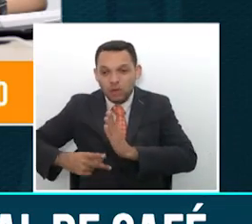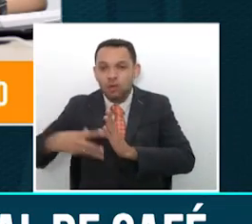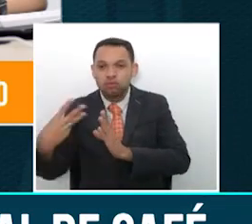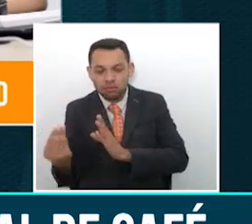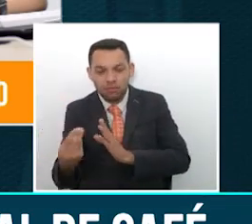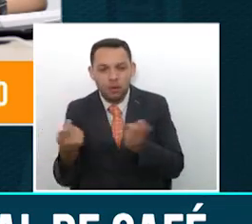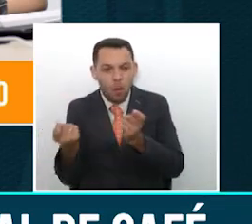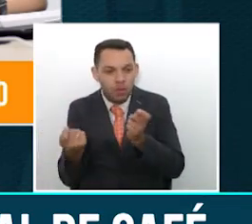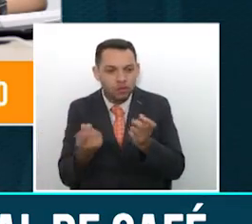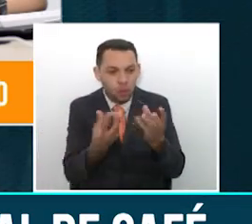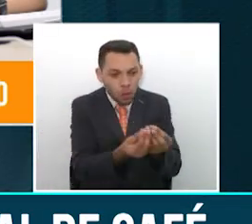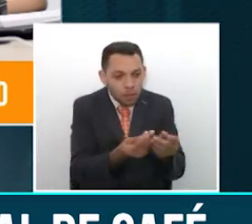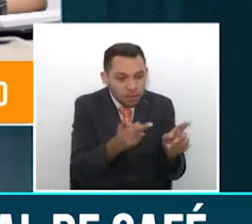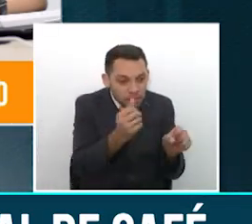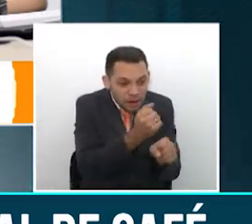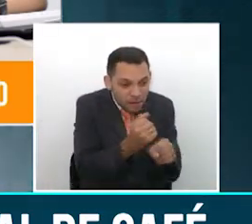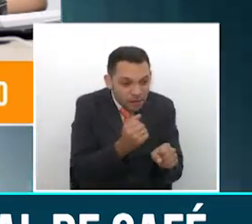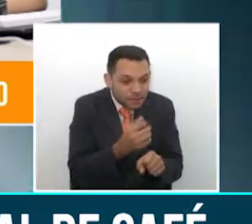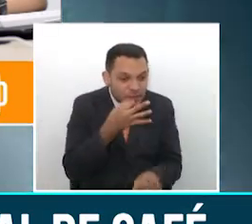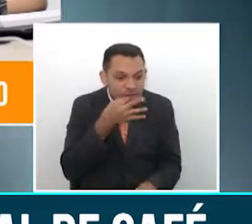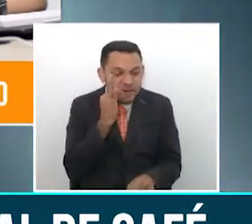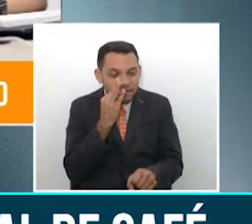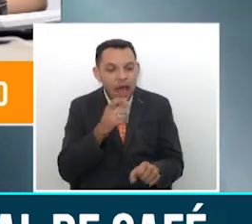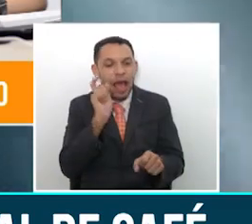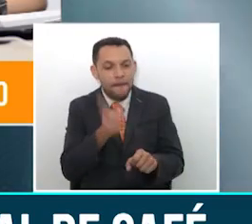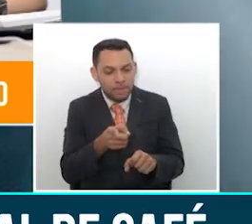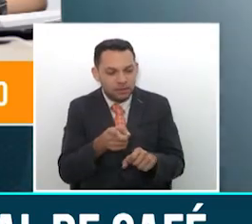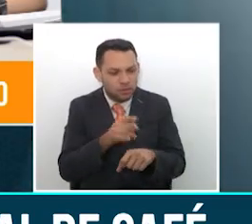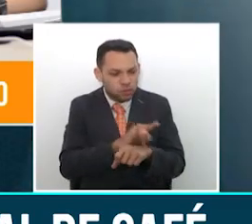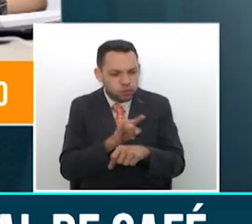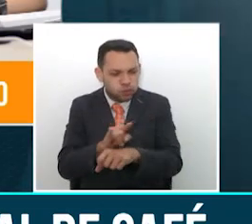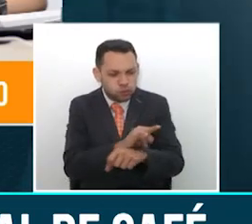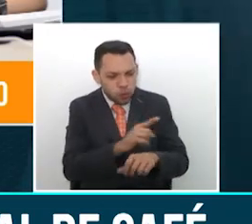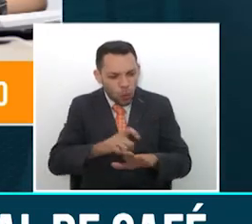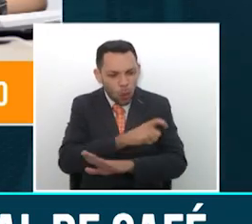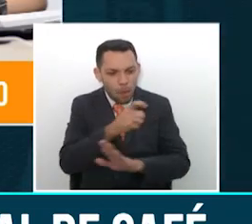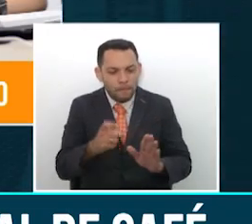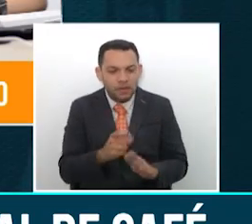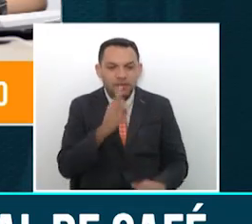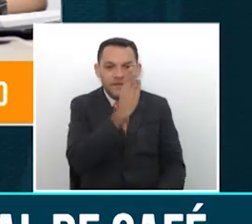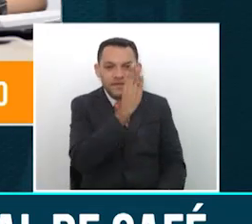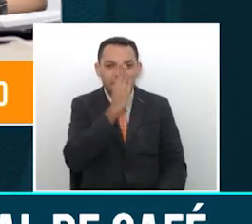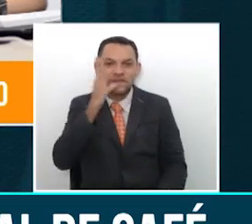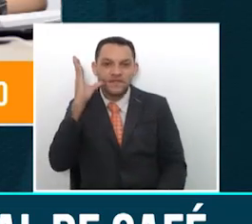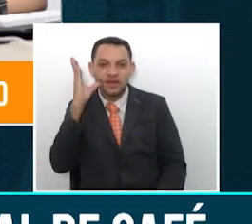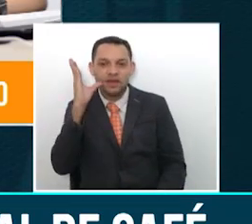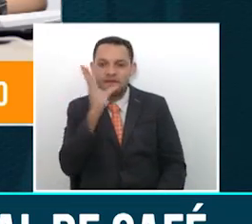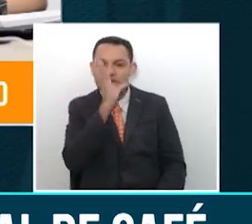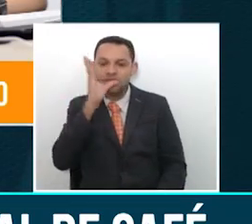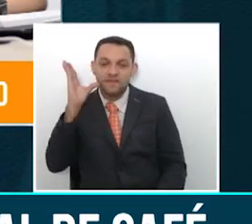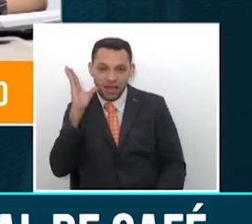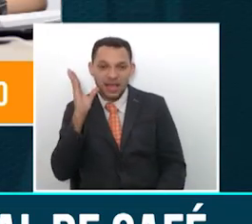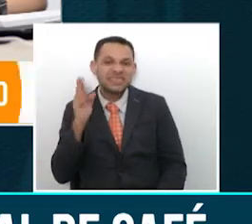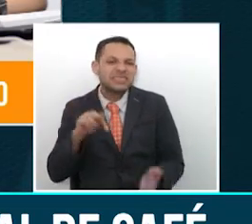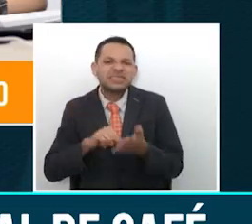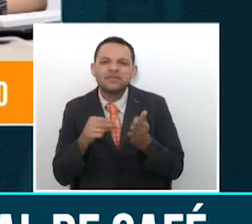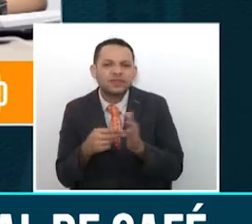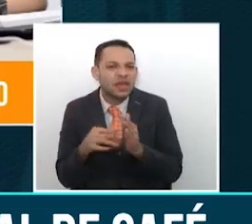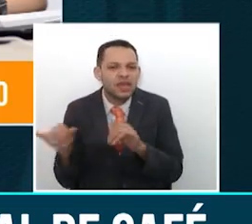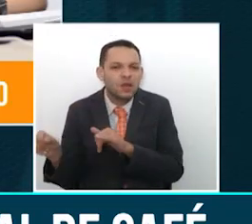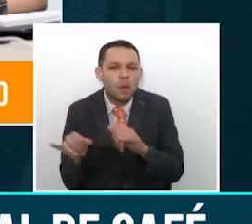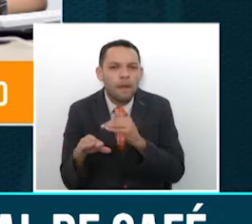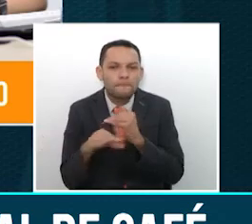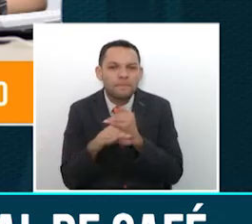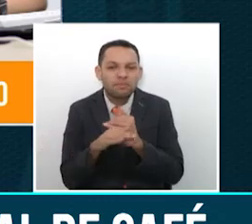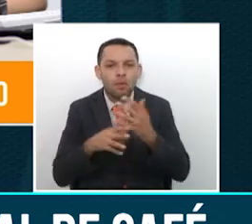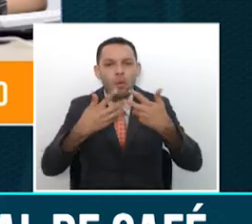poder establecer protocolos de bioseguridad en cada una de las fincas donde hay recolectores de café, establecer